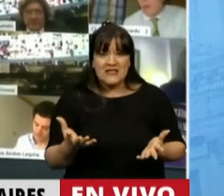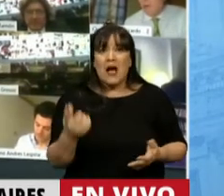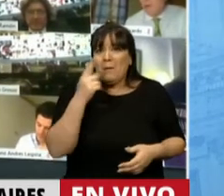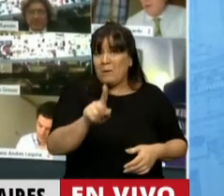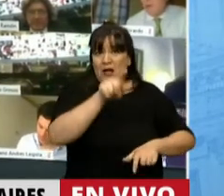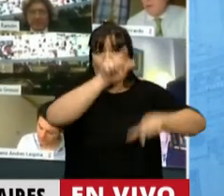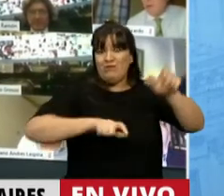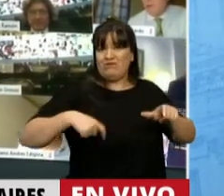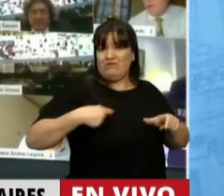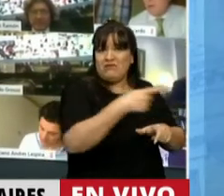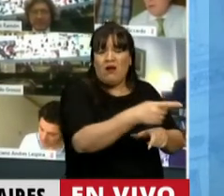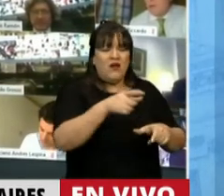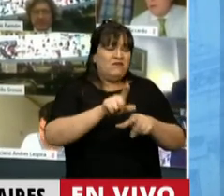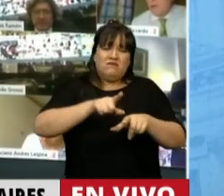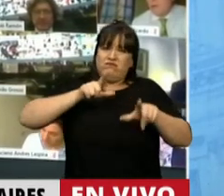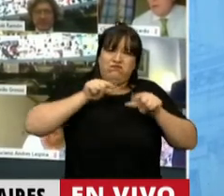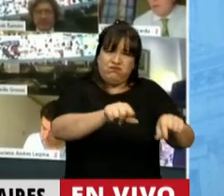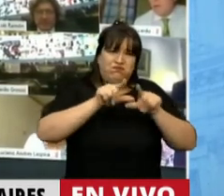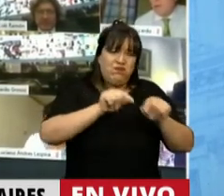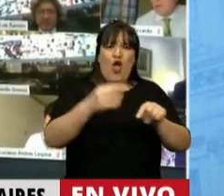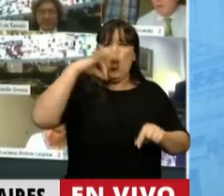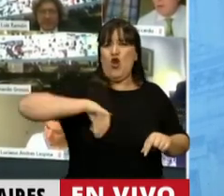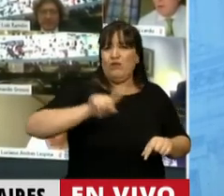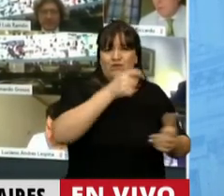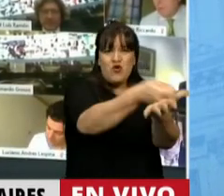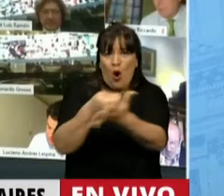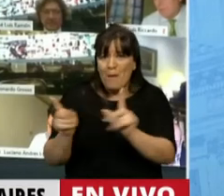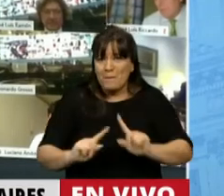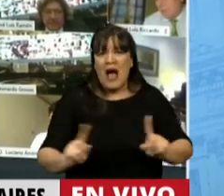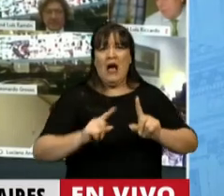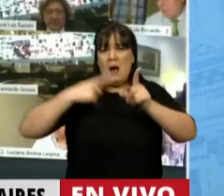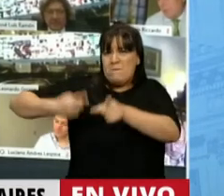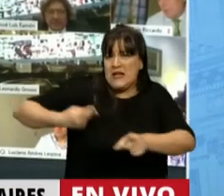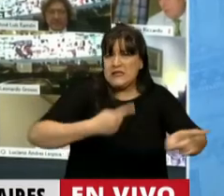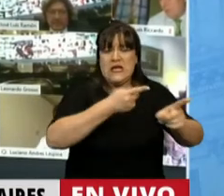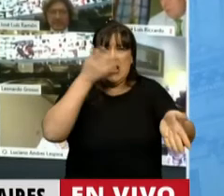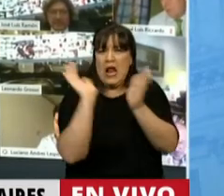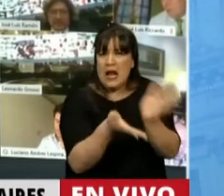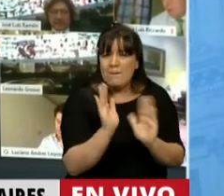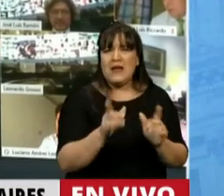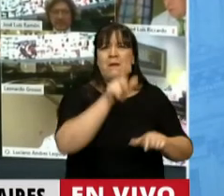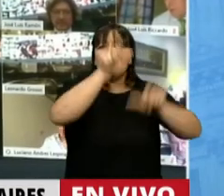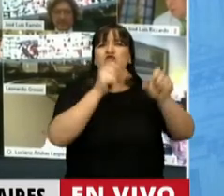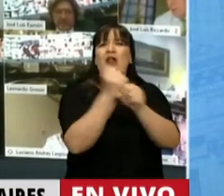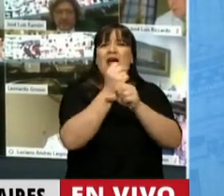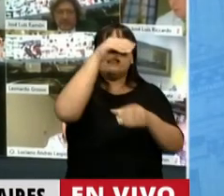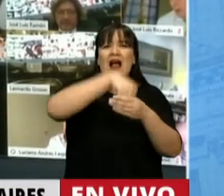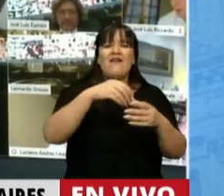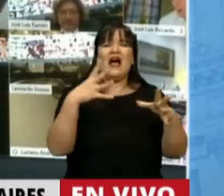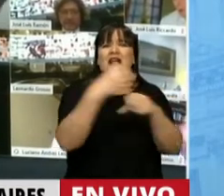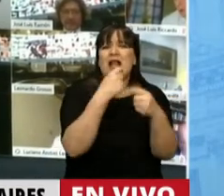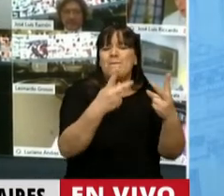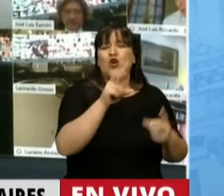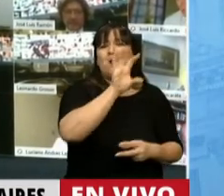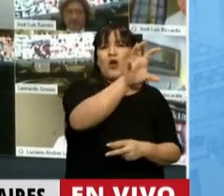patronales no paran de hacerlo caos, de no pagarle los salarios a los trabajadores, de perseguirlos, reprimieron a los trabajadores del transporte